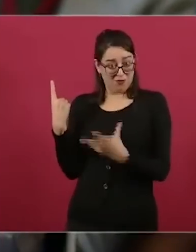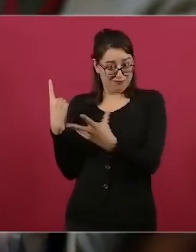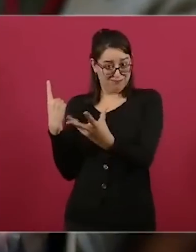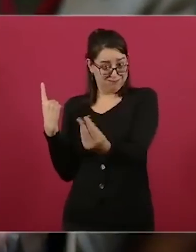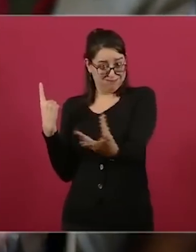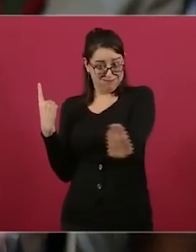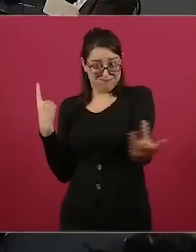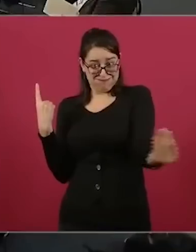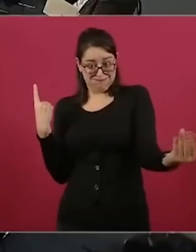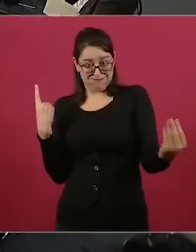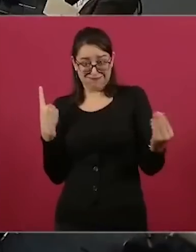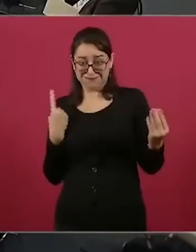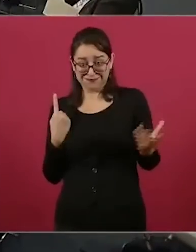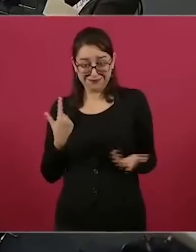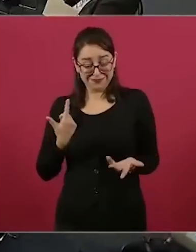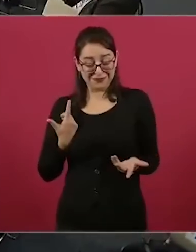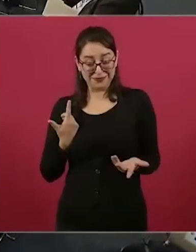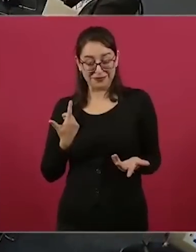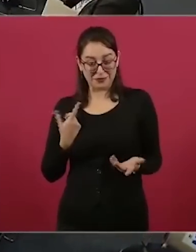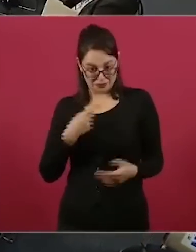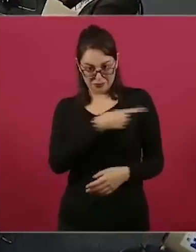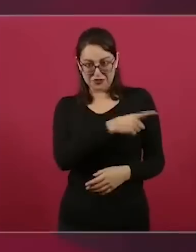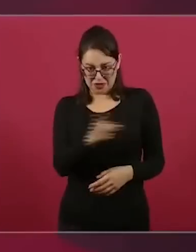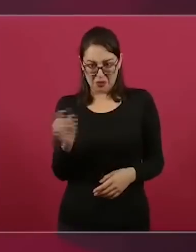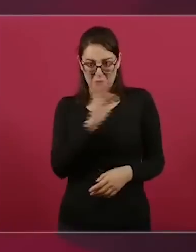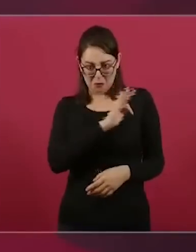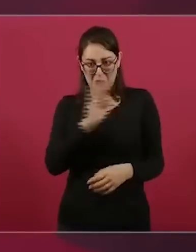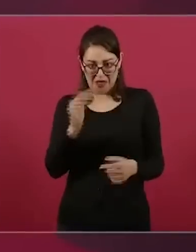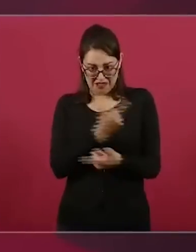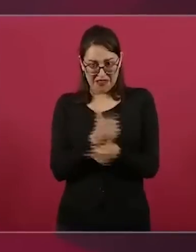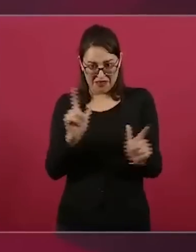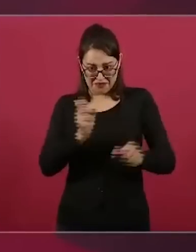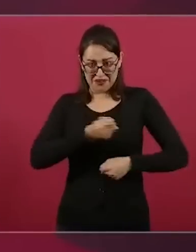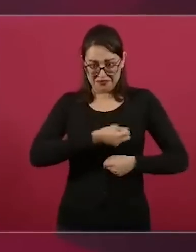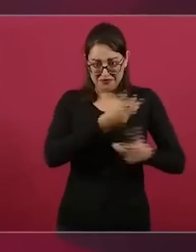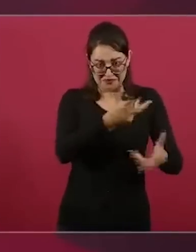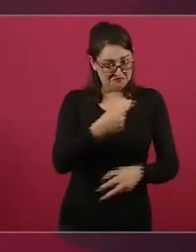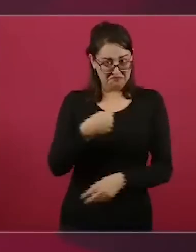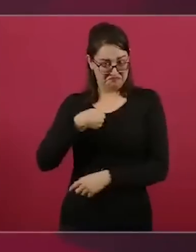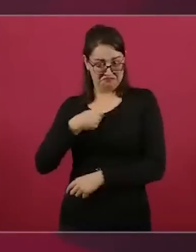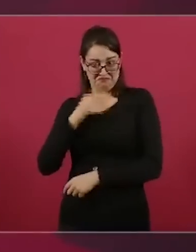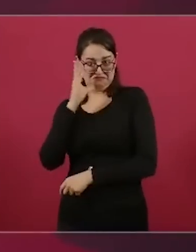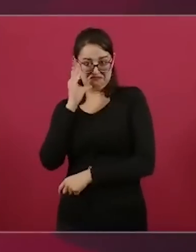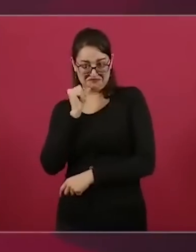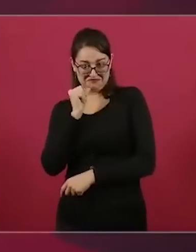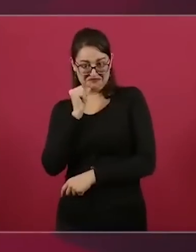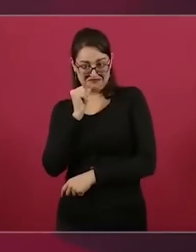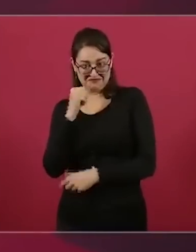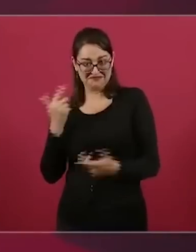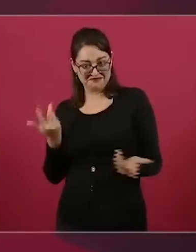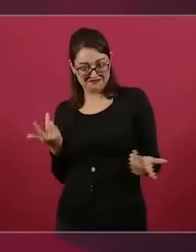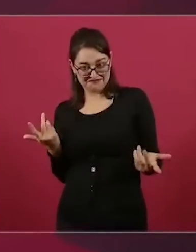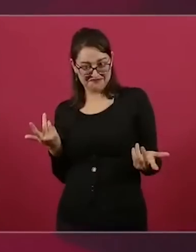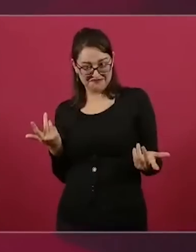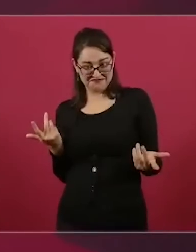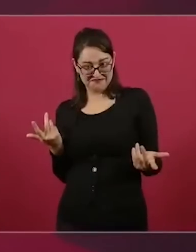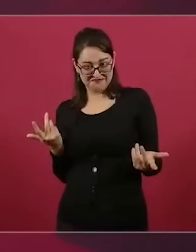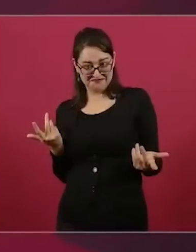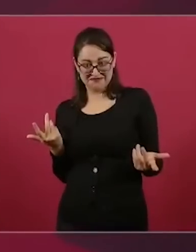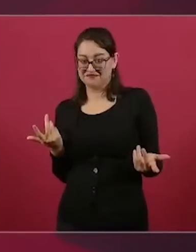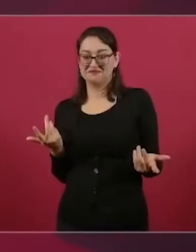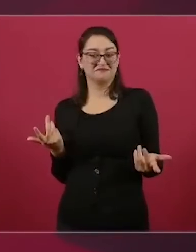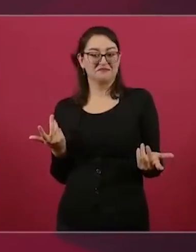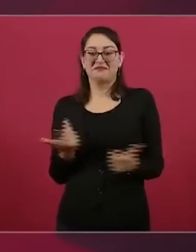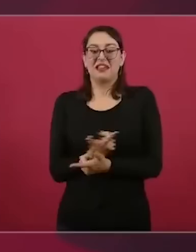No, esto, esto, nada más. Y es